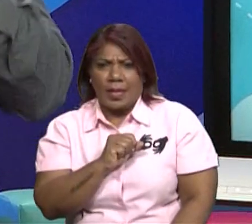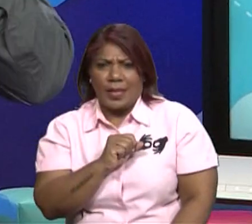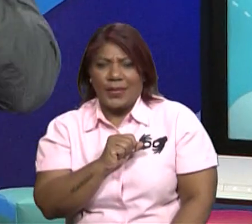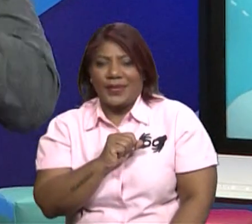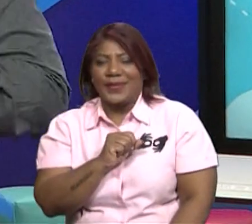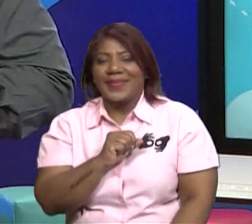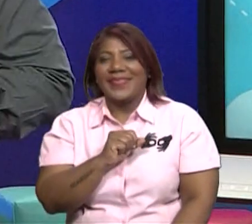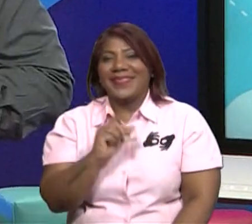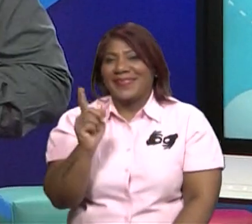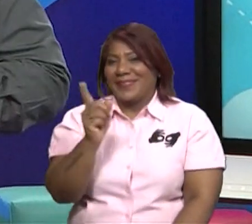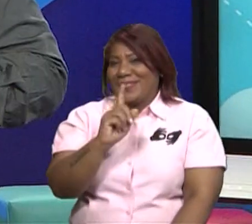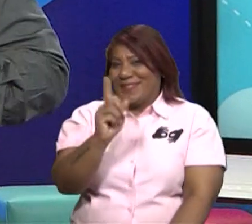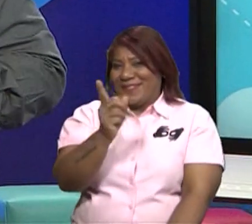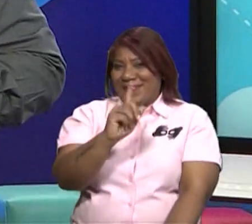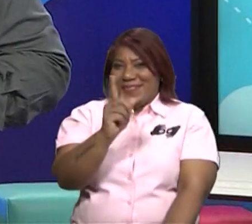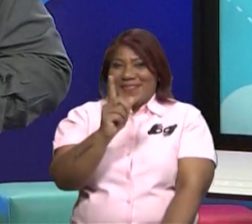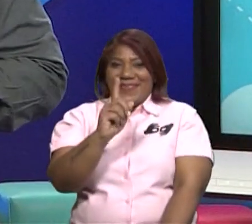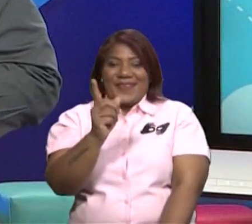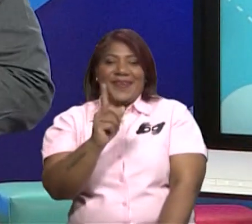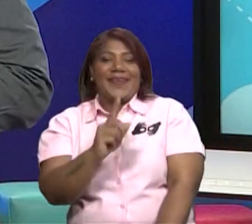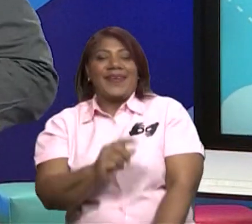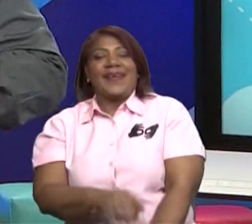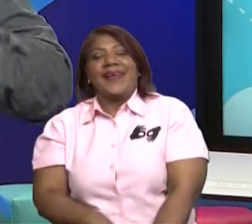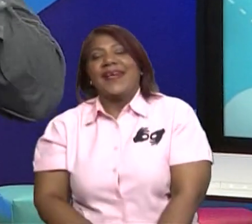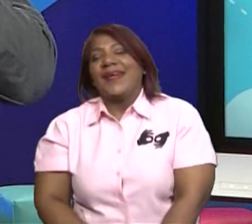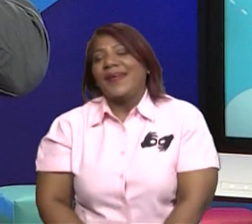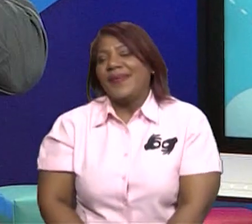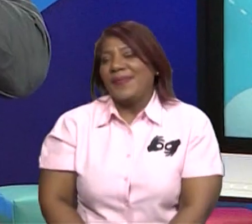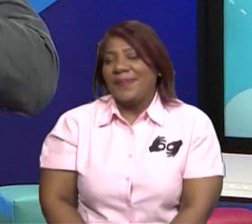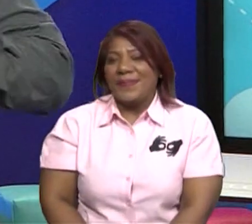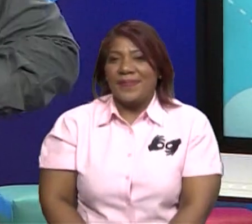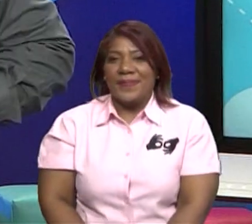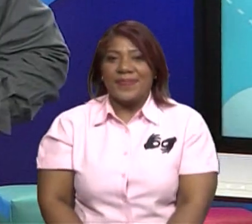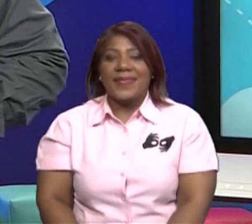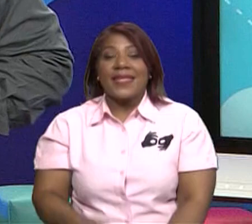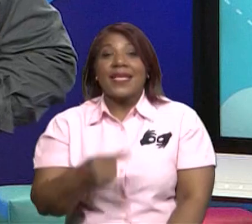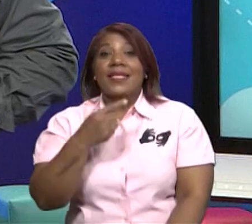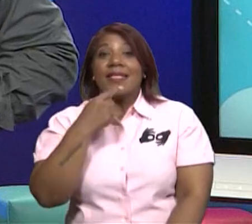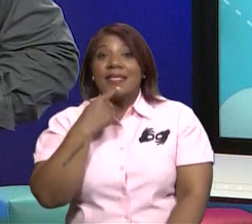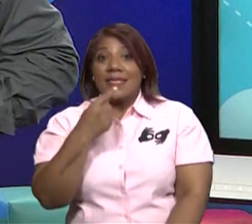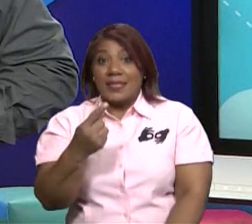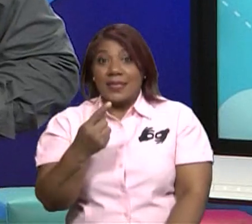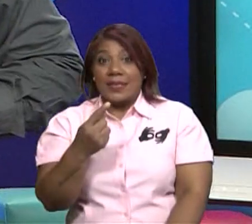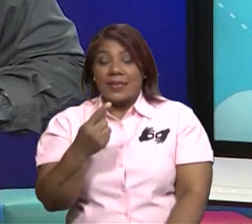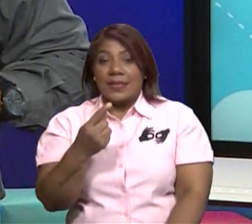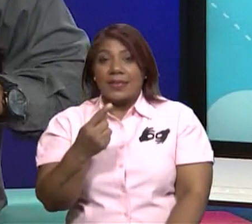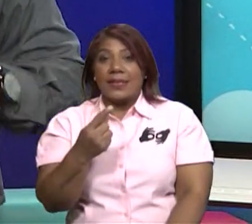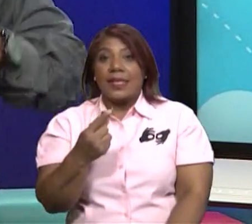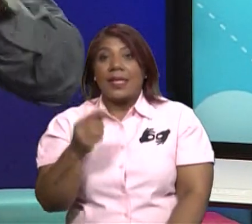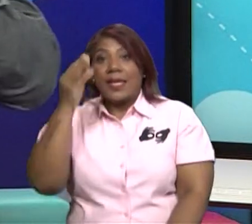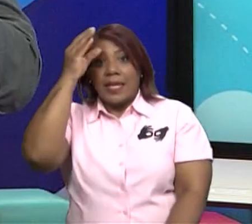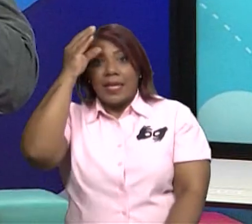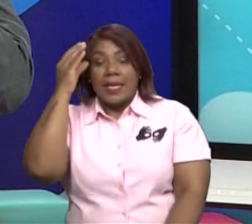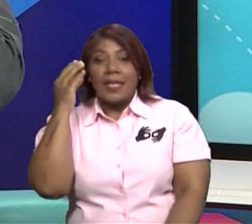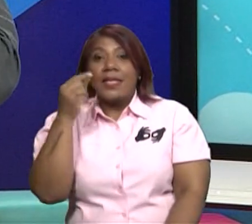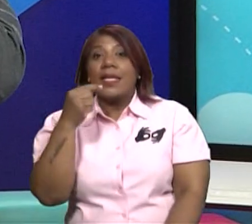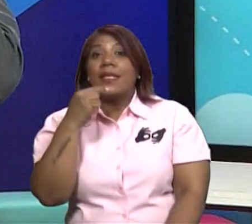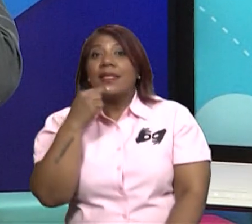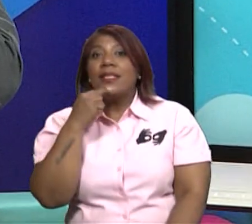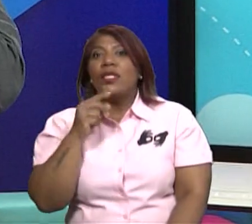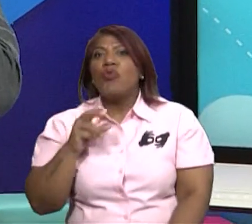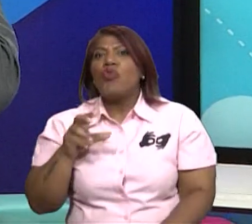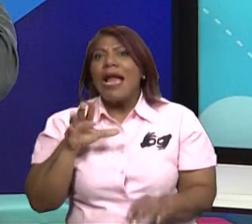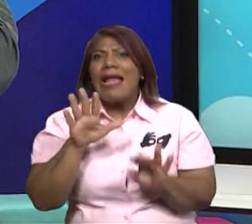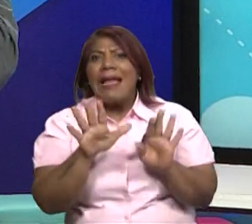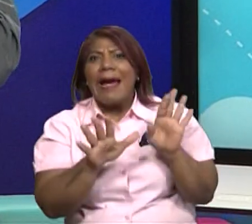mira, te voy a decir una cosa. En mi tiempo, cuando mi mamá decía la limpia casa, ¿te acuerdas, Carlita? La limpia casa